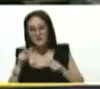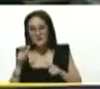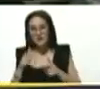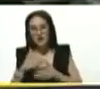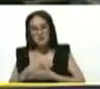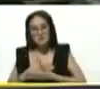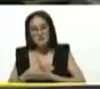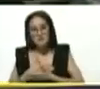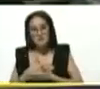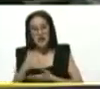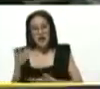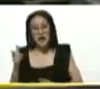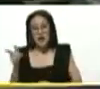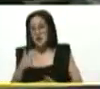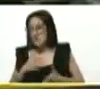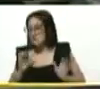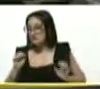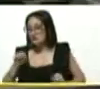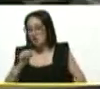abiertamente opositores.